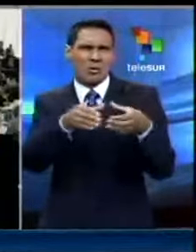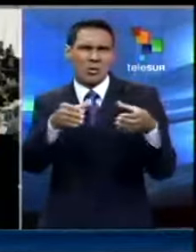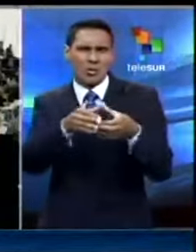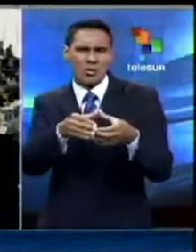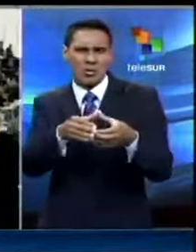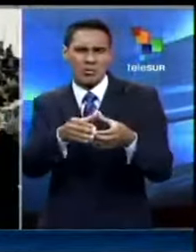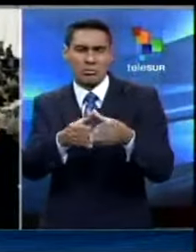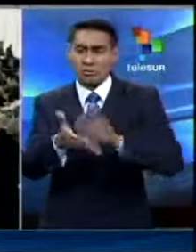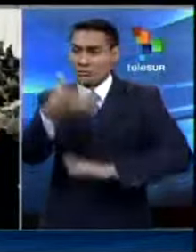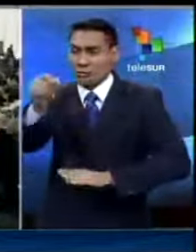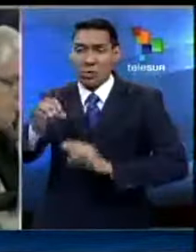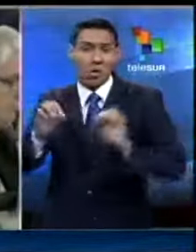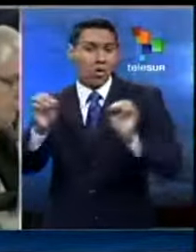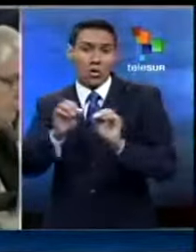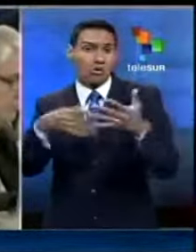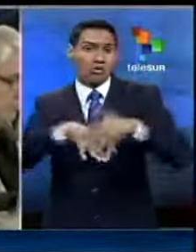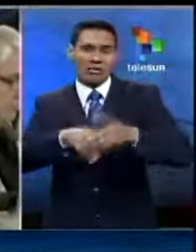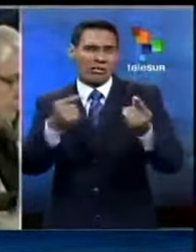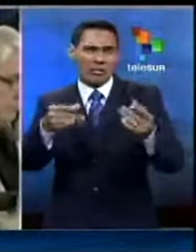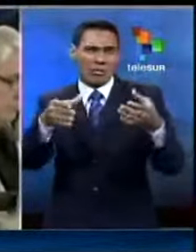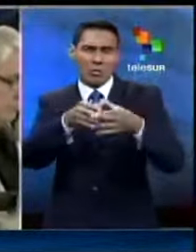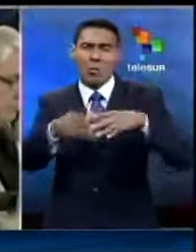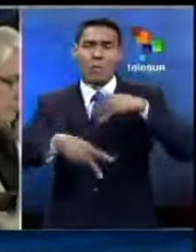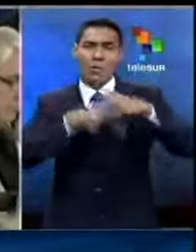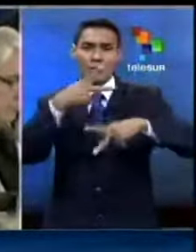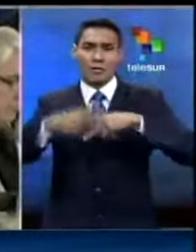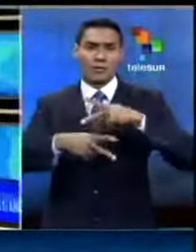Cámara Saliente o no integran ningún partido político.